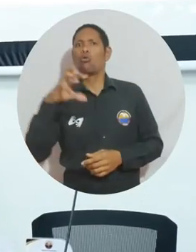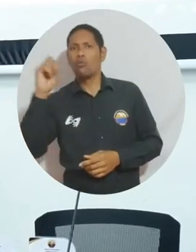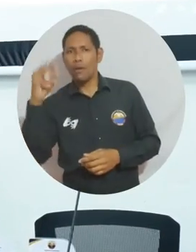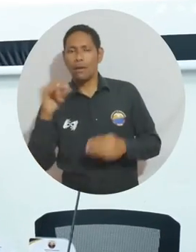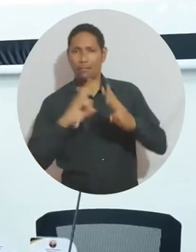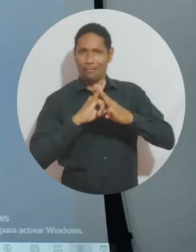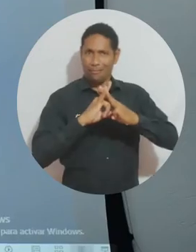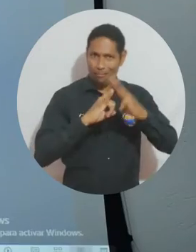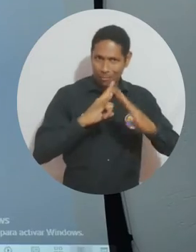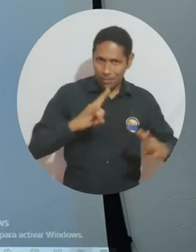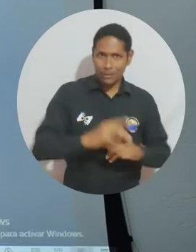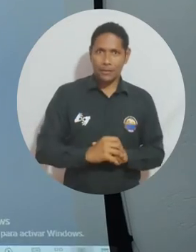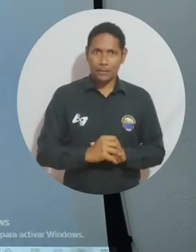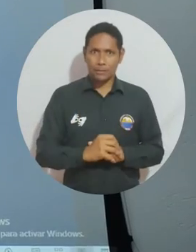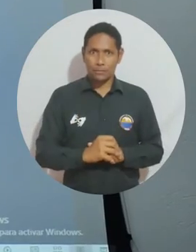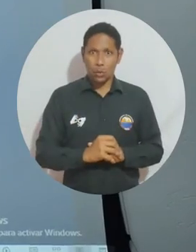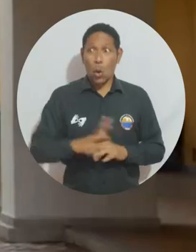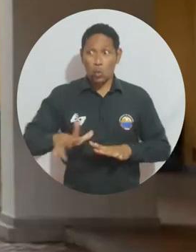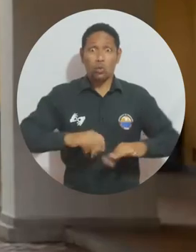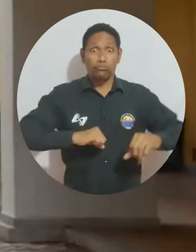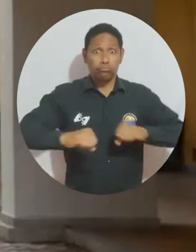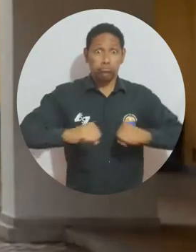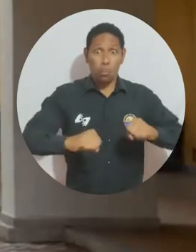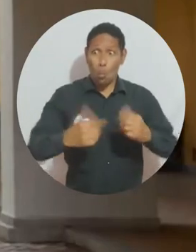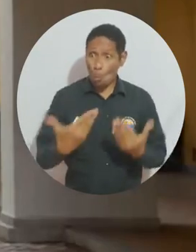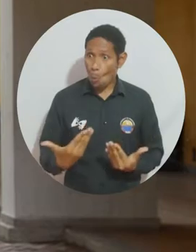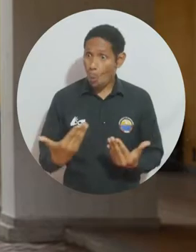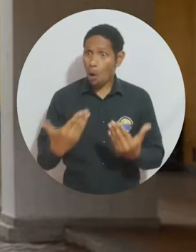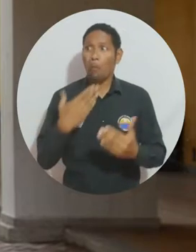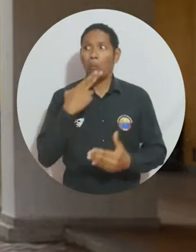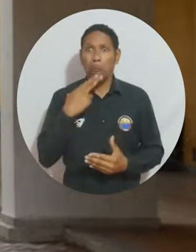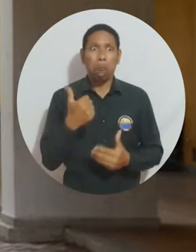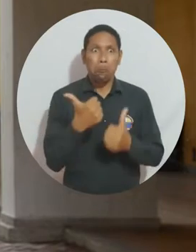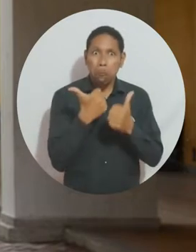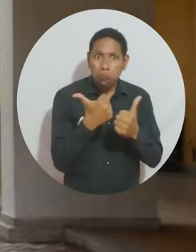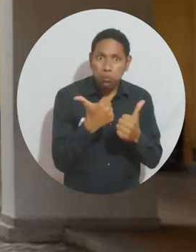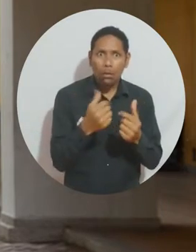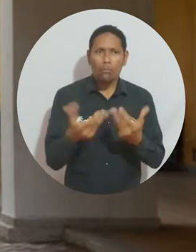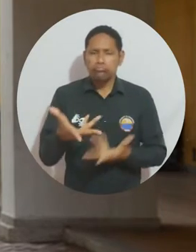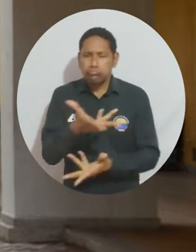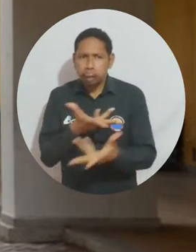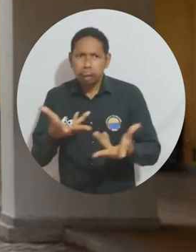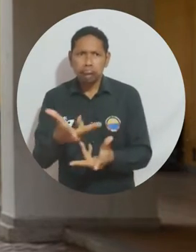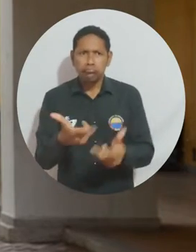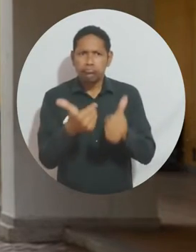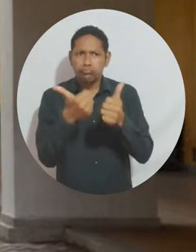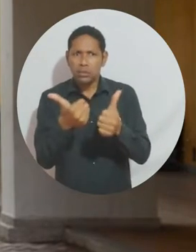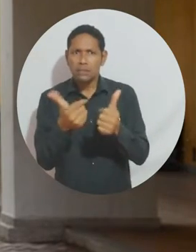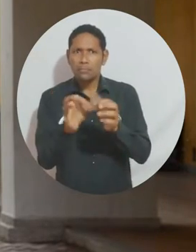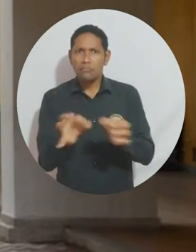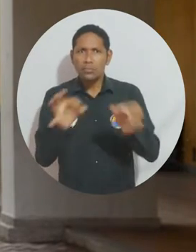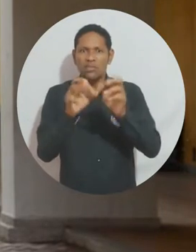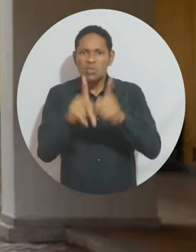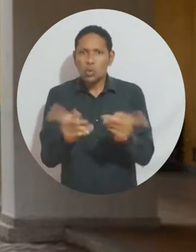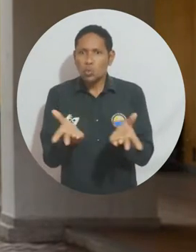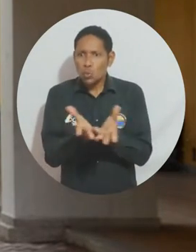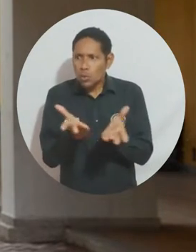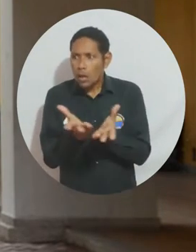Autónoma del Caribe y Uni Magdalena. Una actividad muy agradable, muy amena,